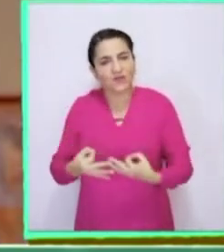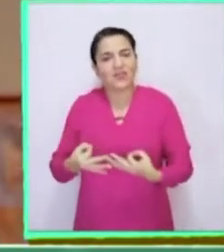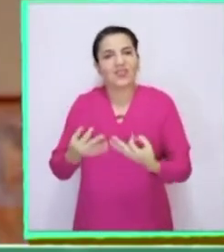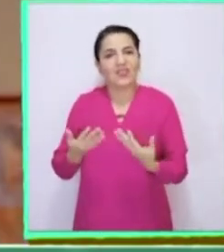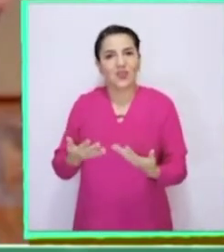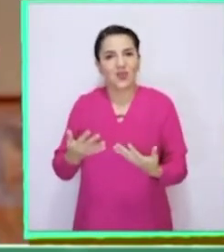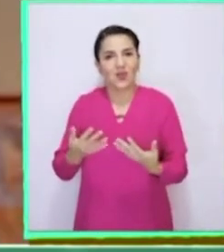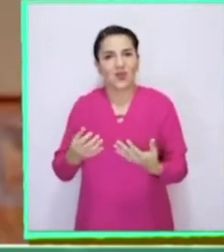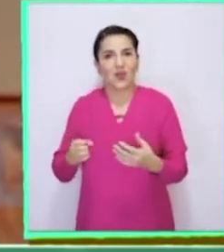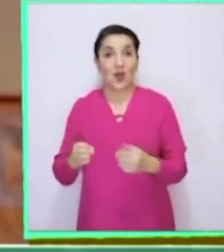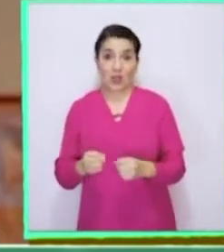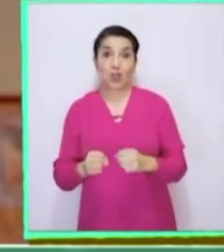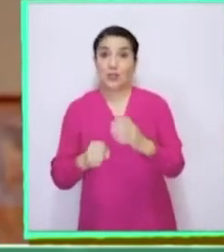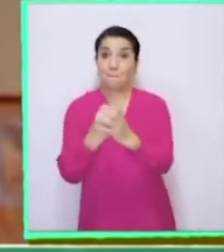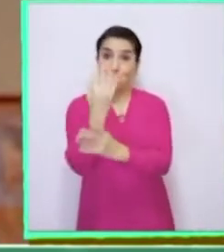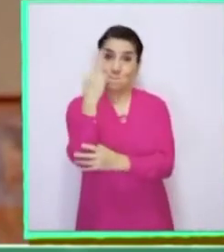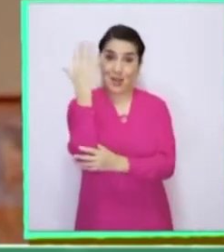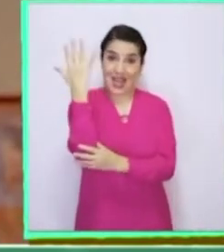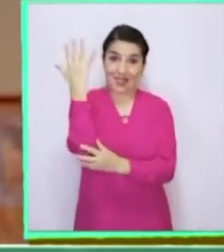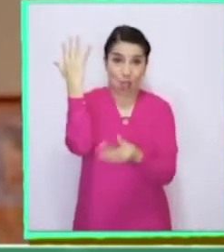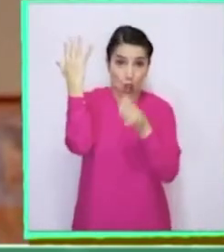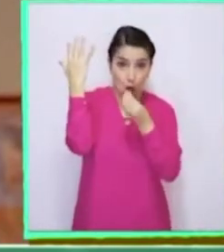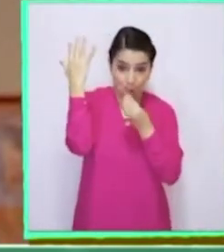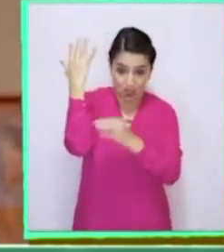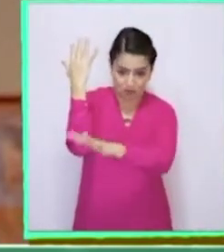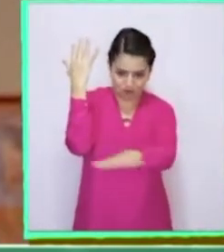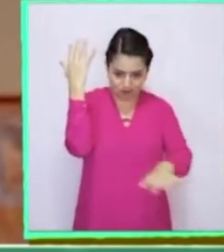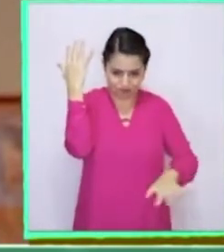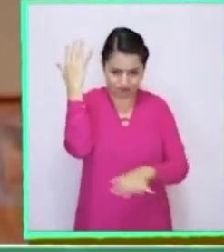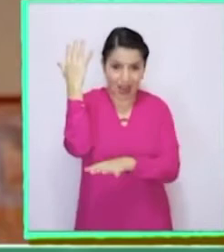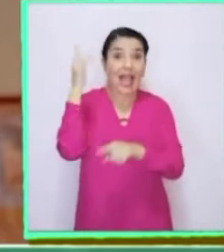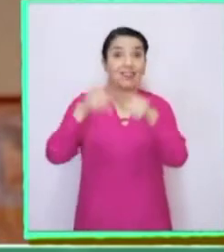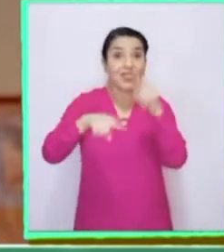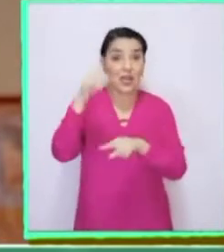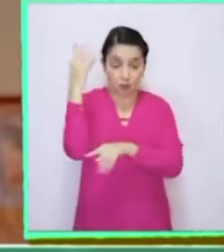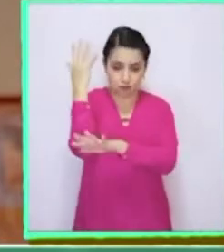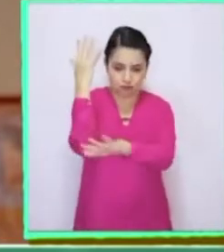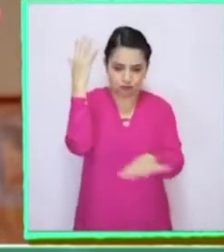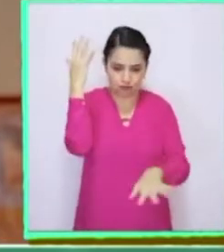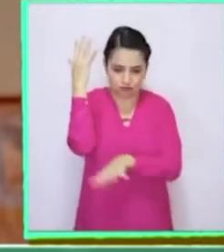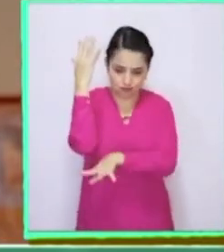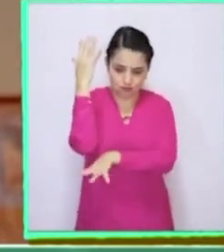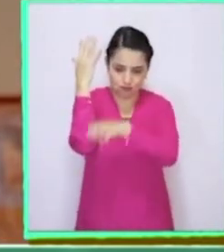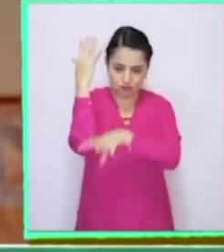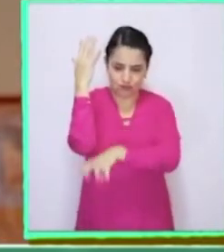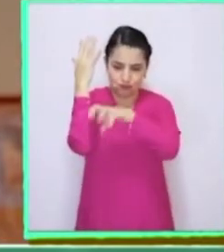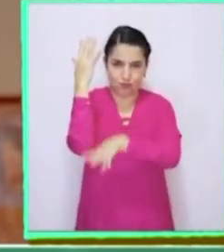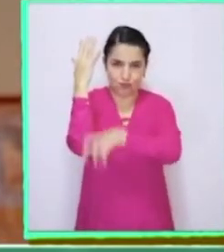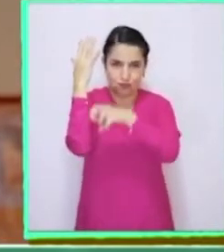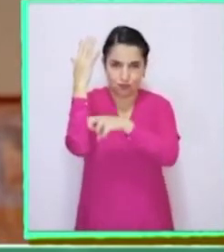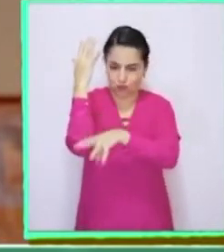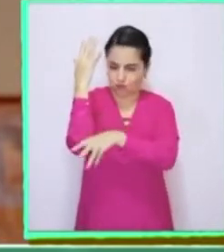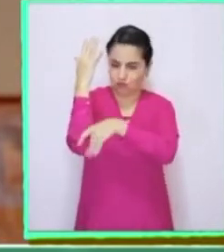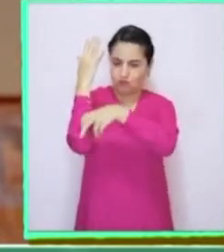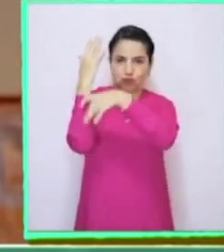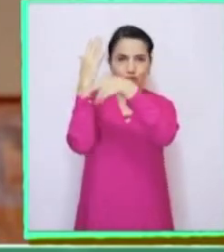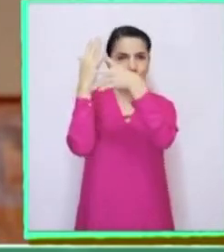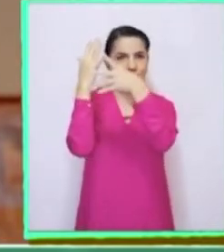¡Perfecto! Ellas absorben entonces los nutrientes que se encuentran en la tierra para fabricar su propio alimento.